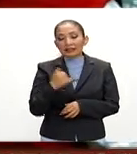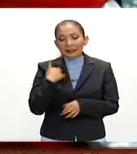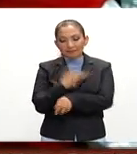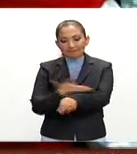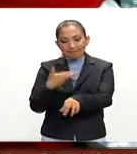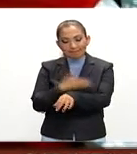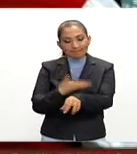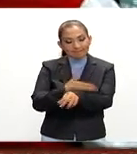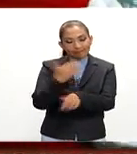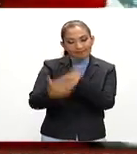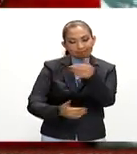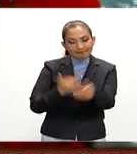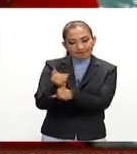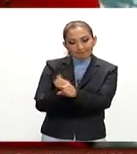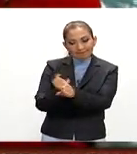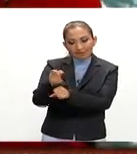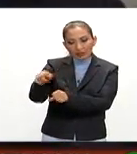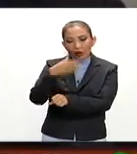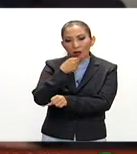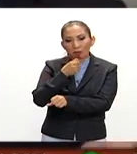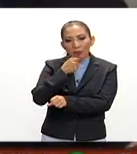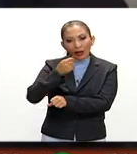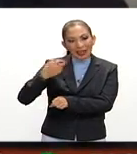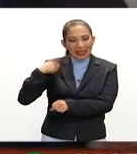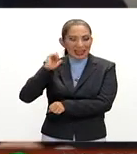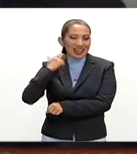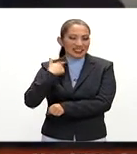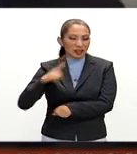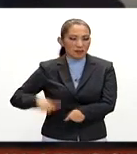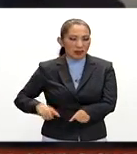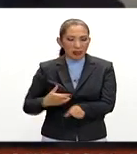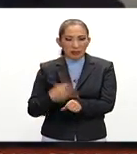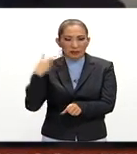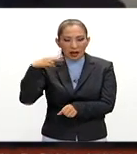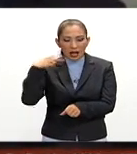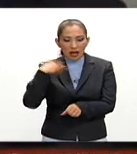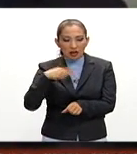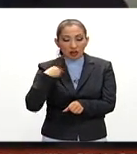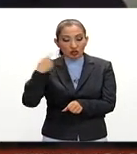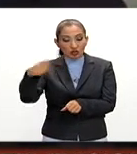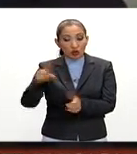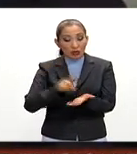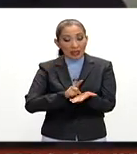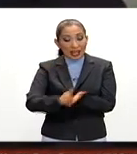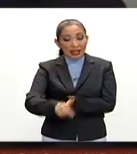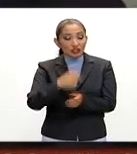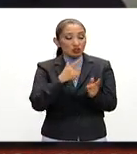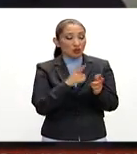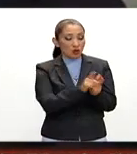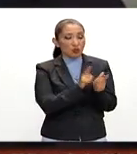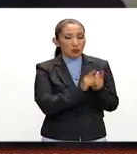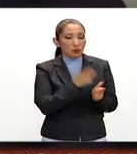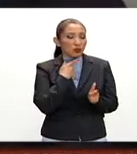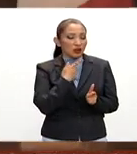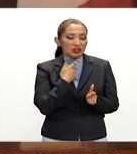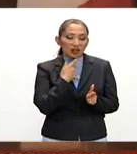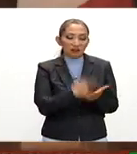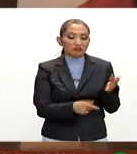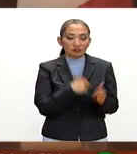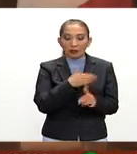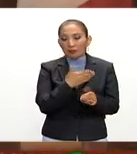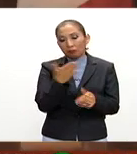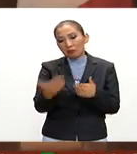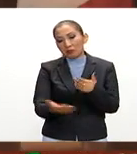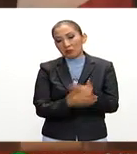proceso en contra del gobernador con licencia de Veracruz, quien se inició con la suspensión de sus derechos partidarios, avanza a la siguiente